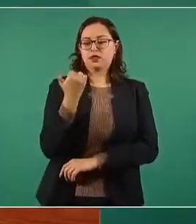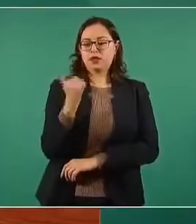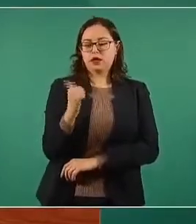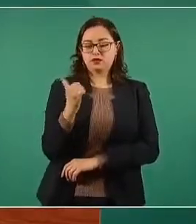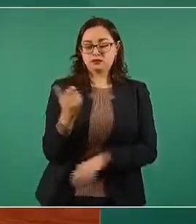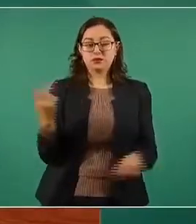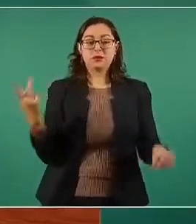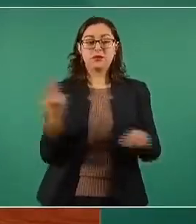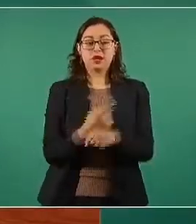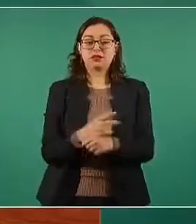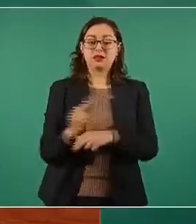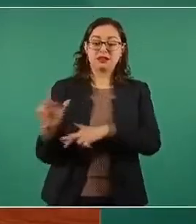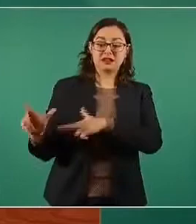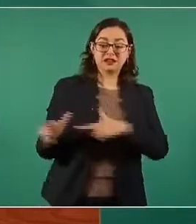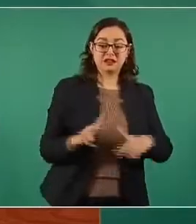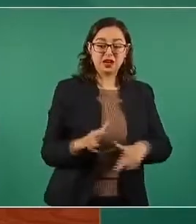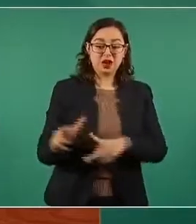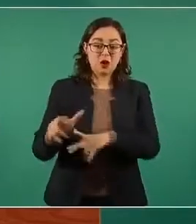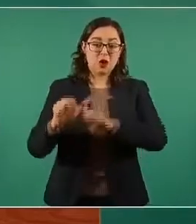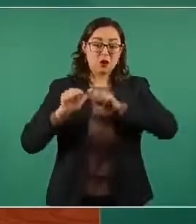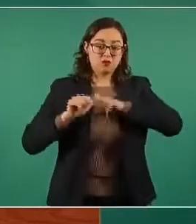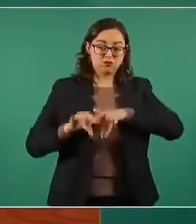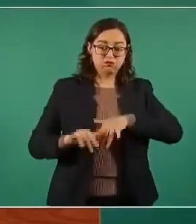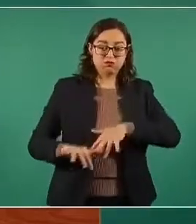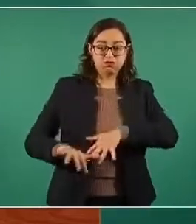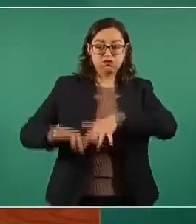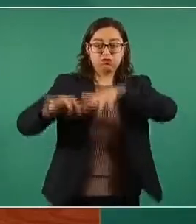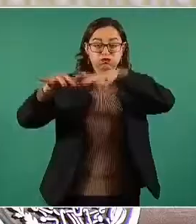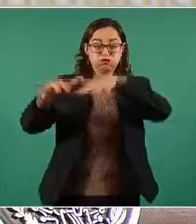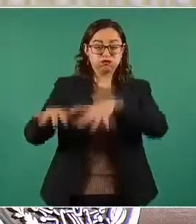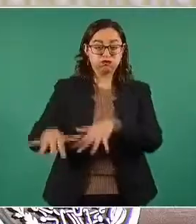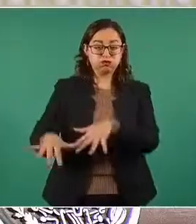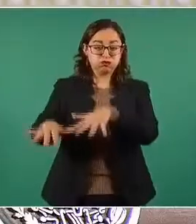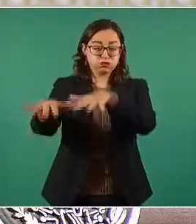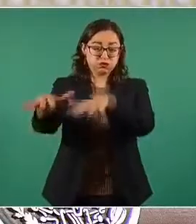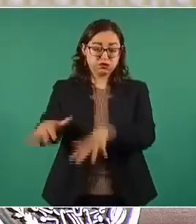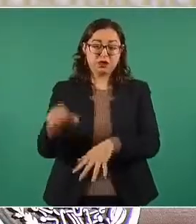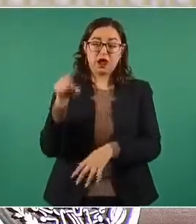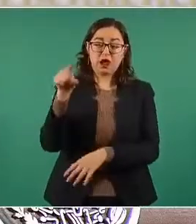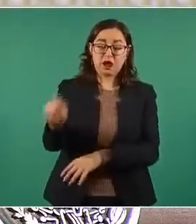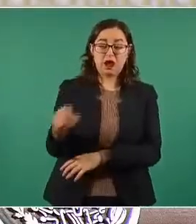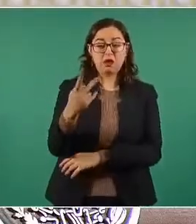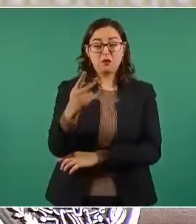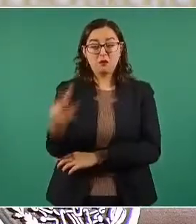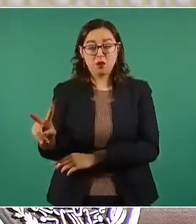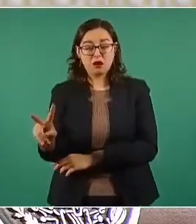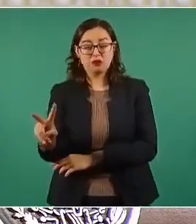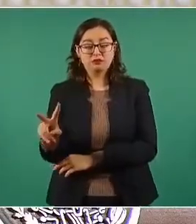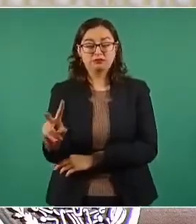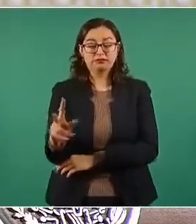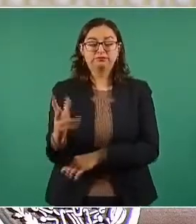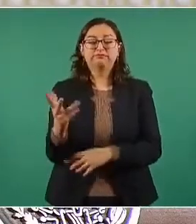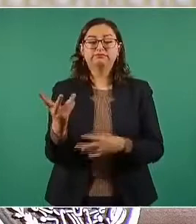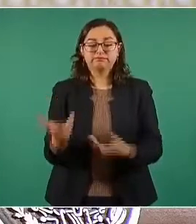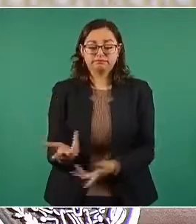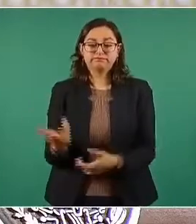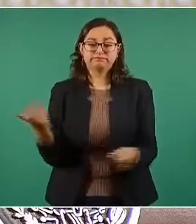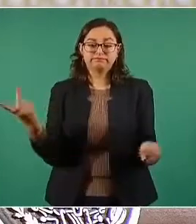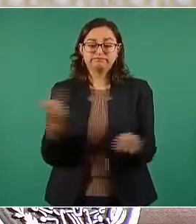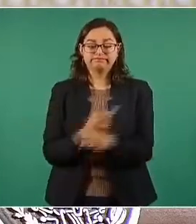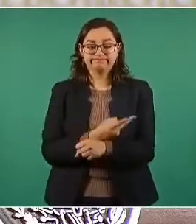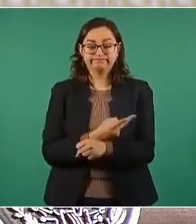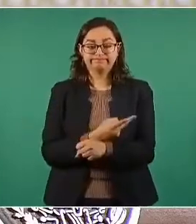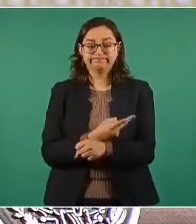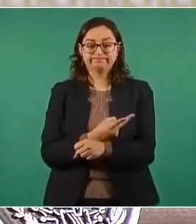desbordó el río Cuale, afectando al municipio de Puerto Vallarta y se reportó el